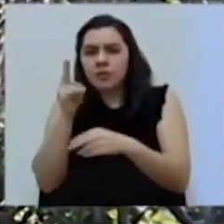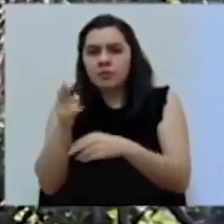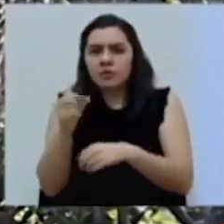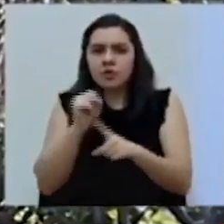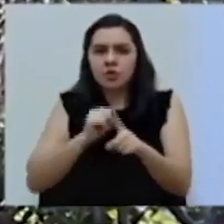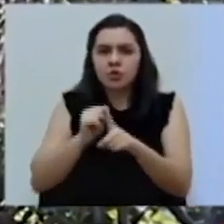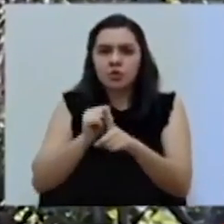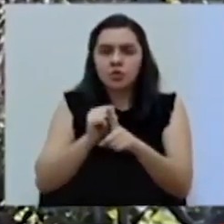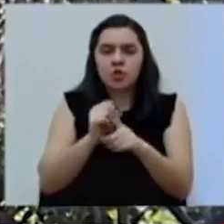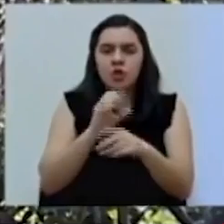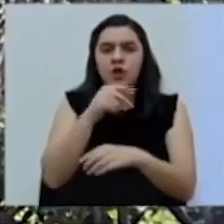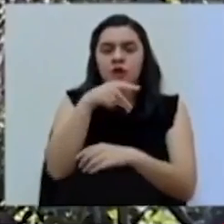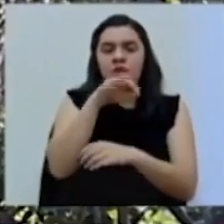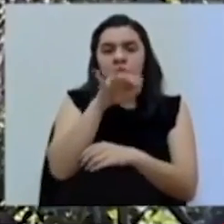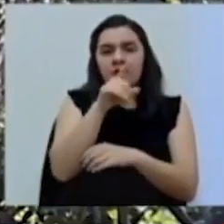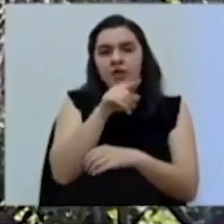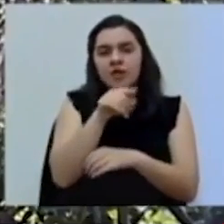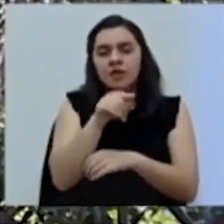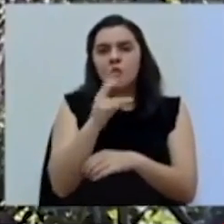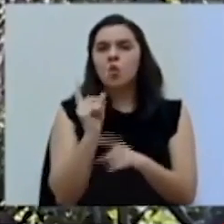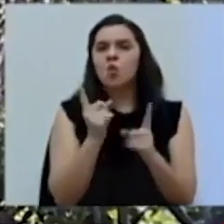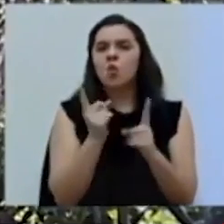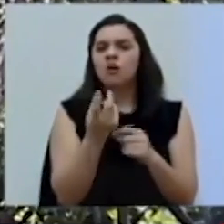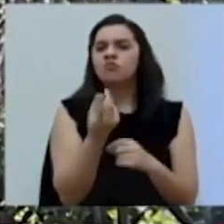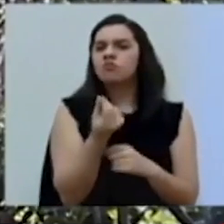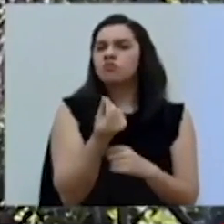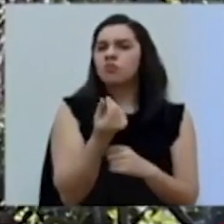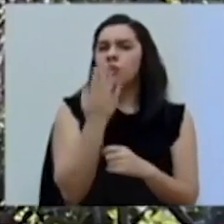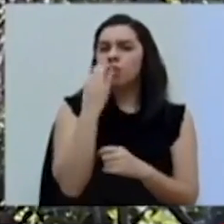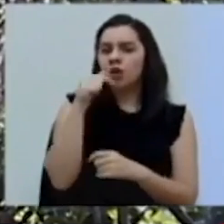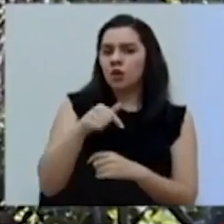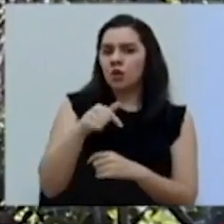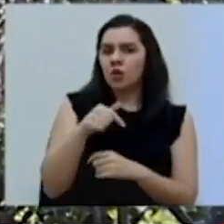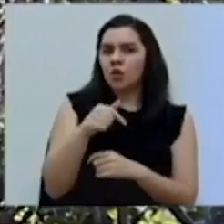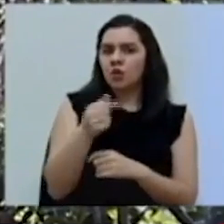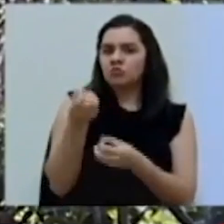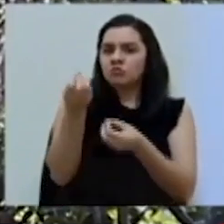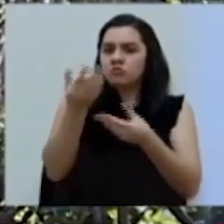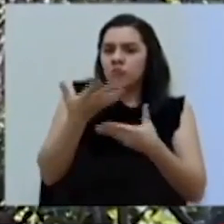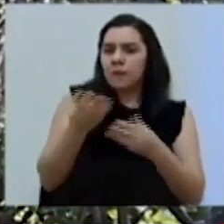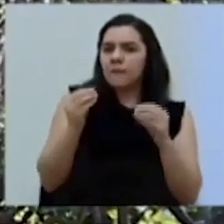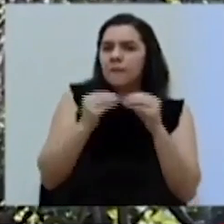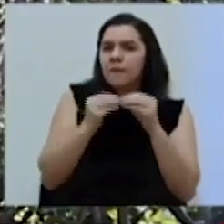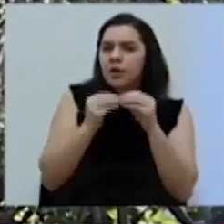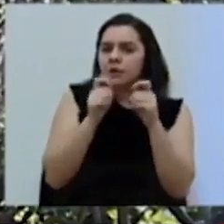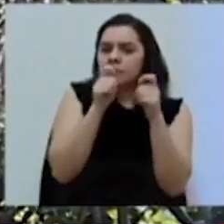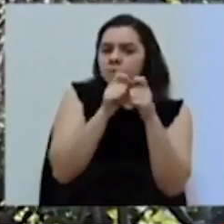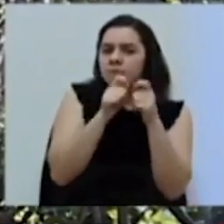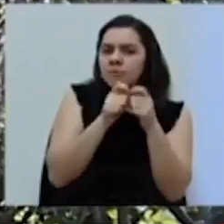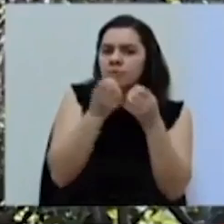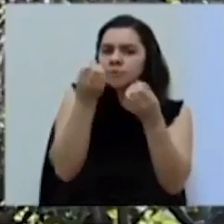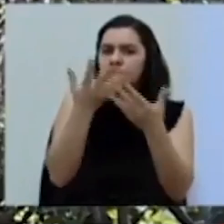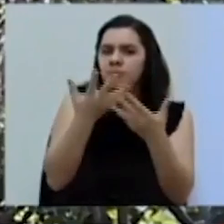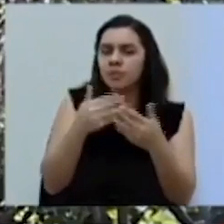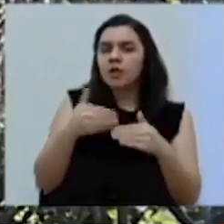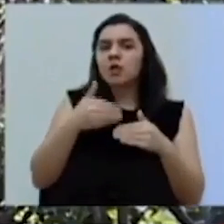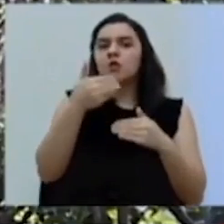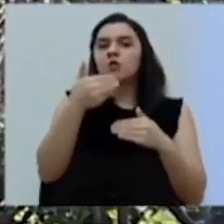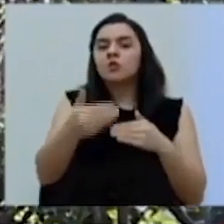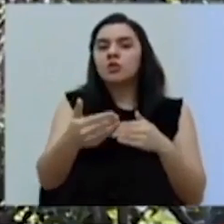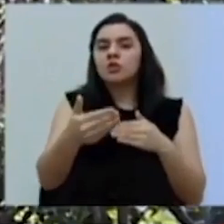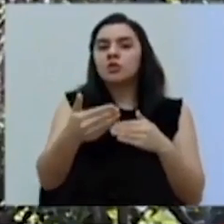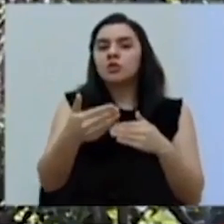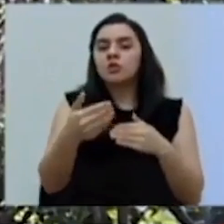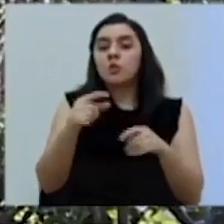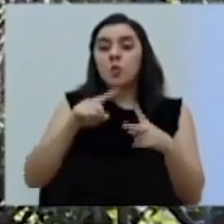Y en el caso de la de Pfizer, si ustedes podrían precisarnos cuál es el precio, que hoy de esta sí nos dan un poco más de datos. Luego, para saber, una vez que empiece